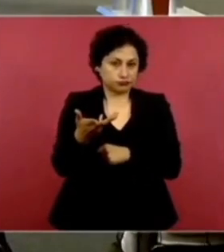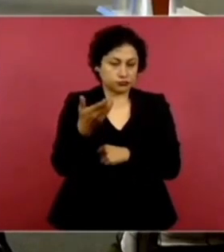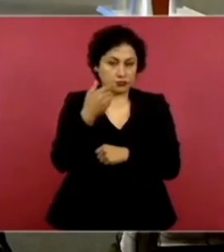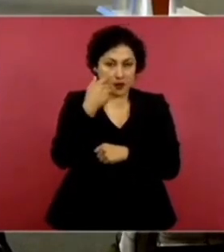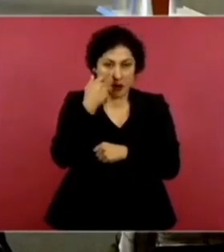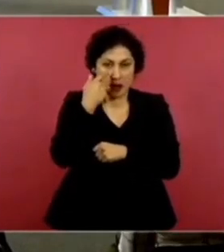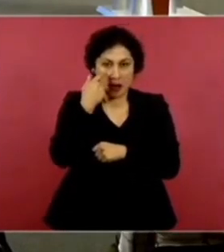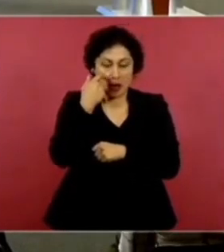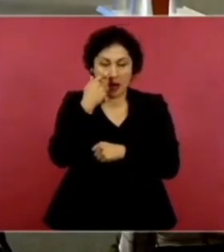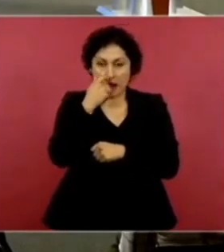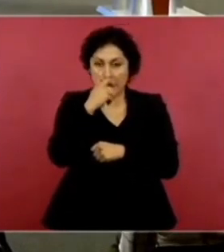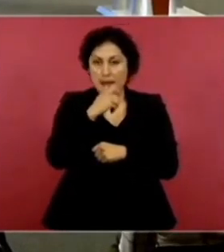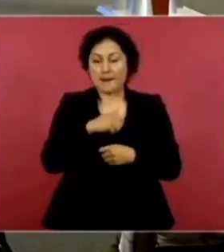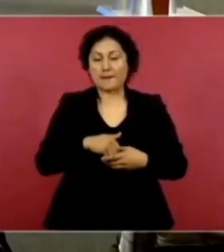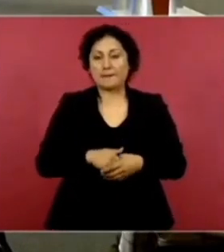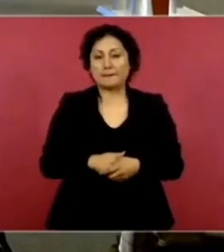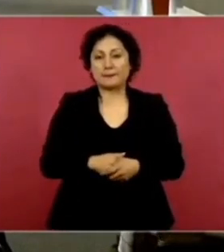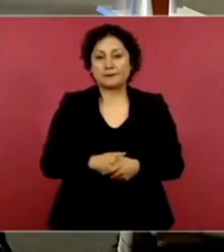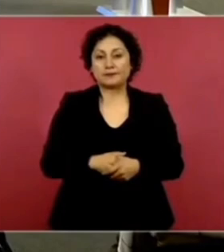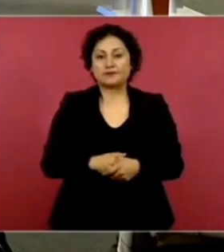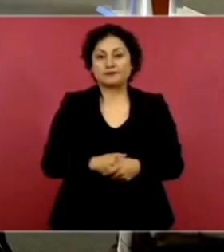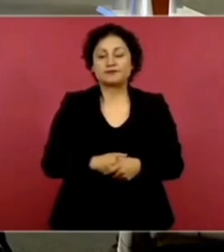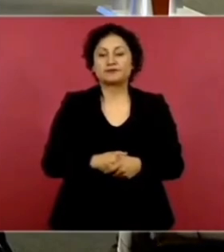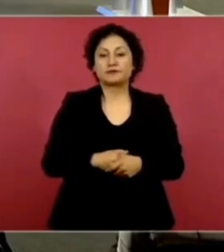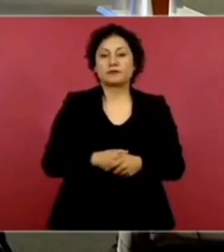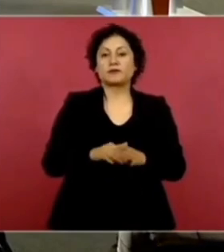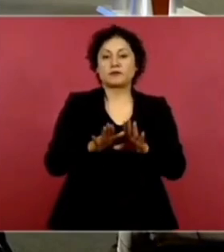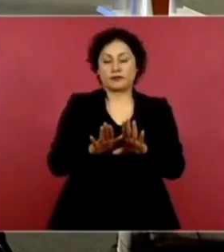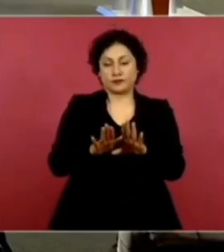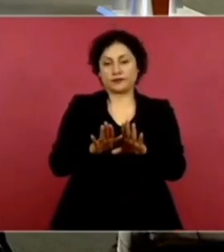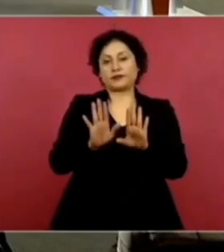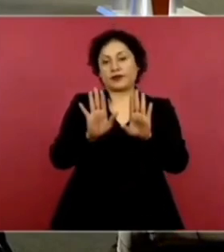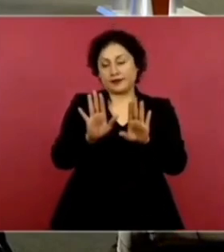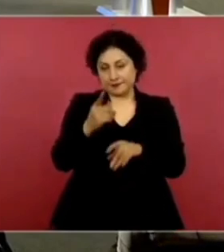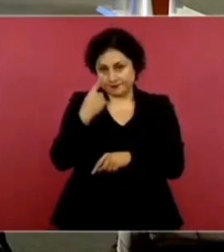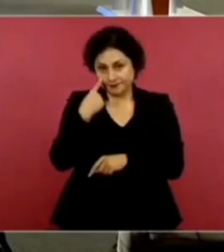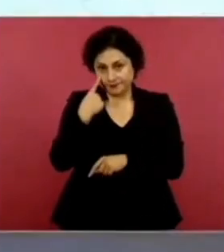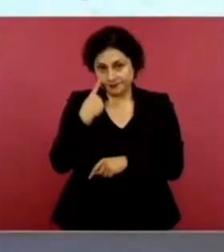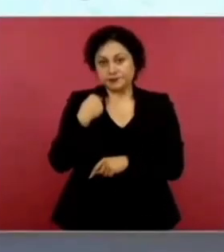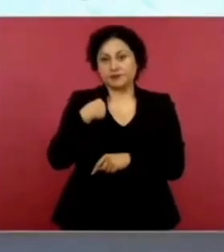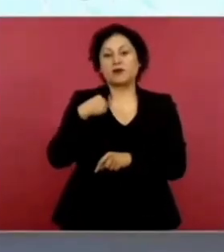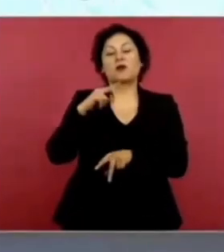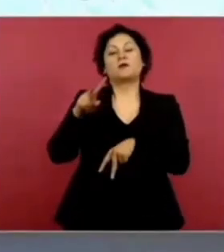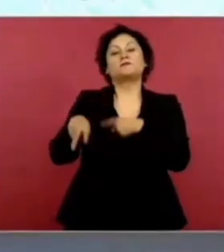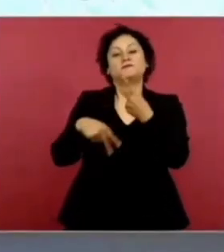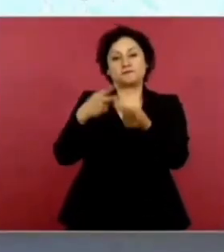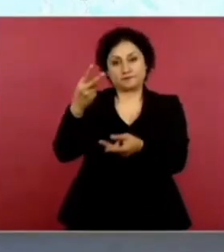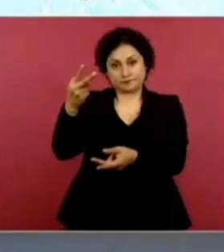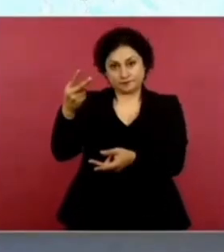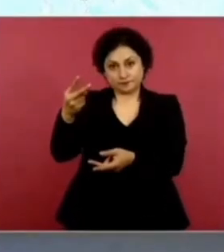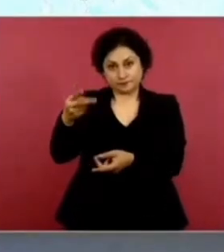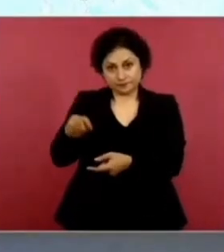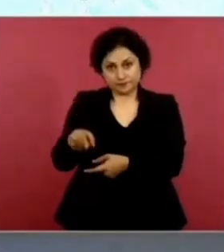Todavía nos faltan. Bueno. Dormimos aquí. Ah, bueno. Fui. Todavía.